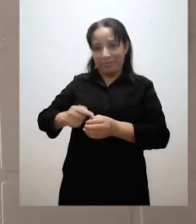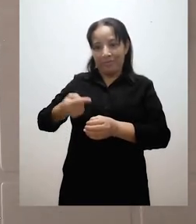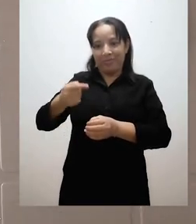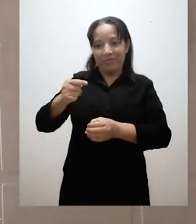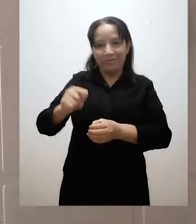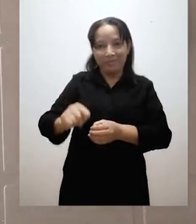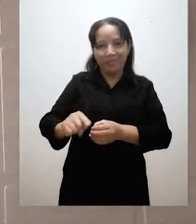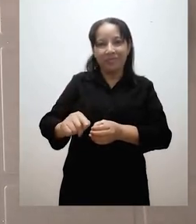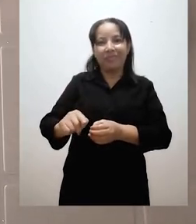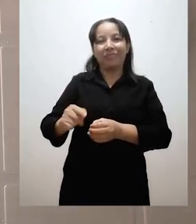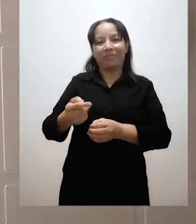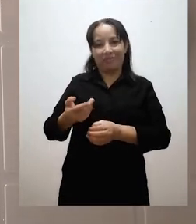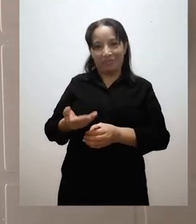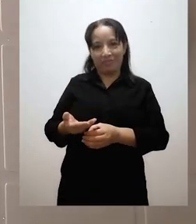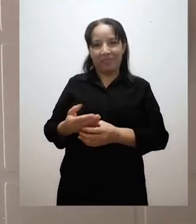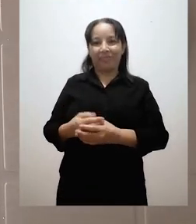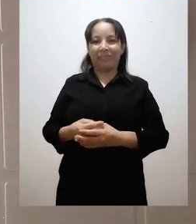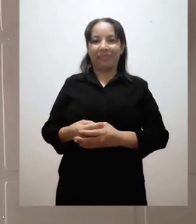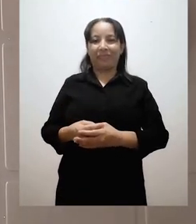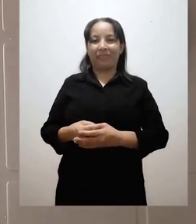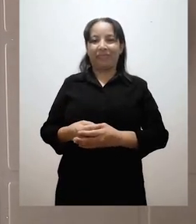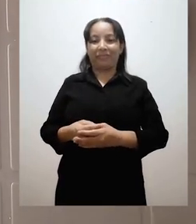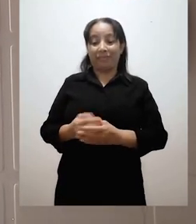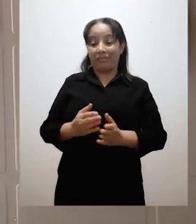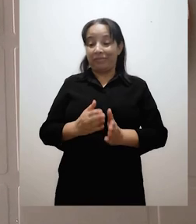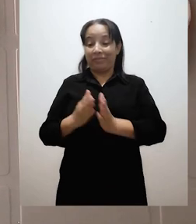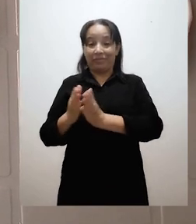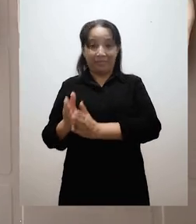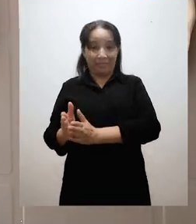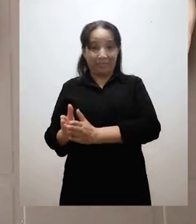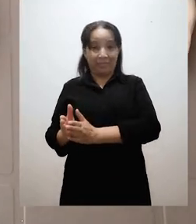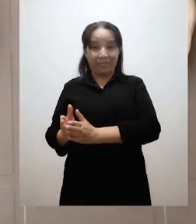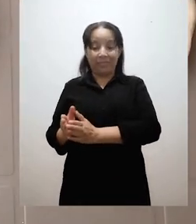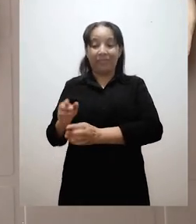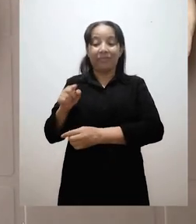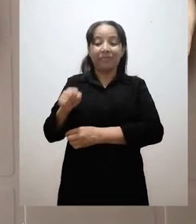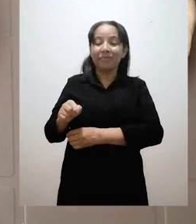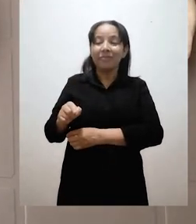La siguiente va a ser de color amarillo.